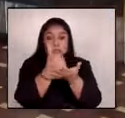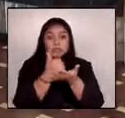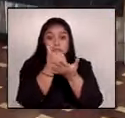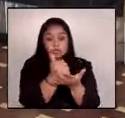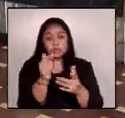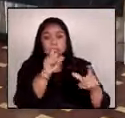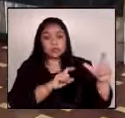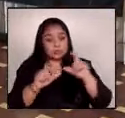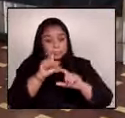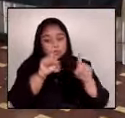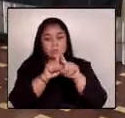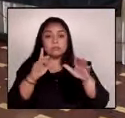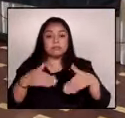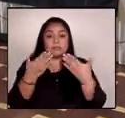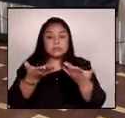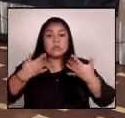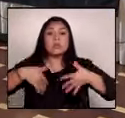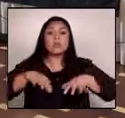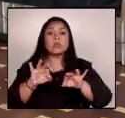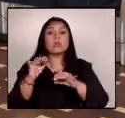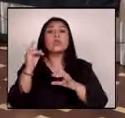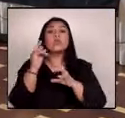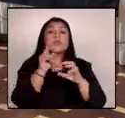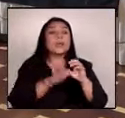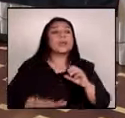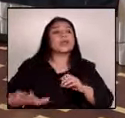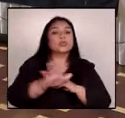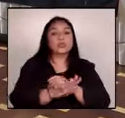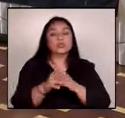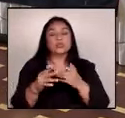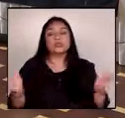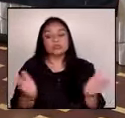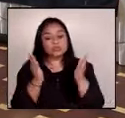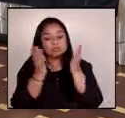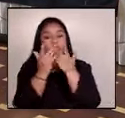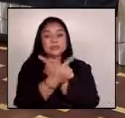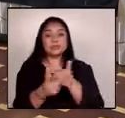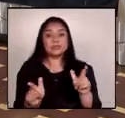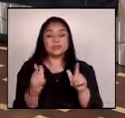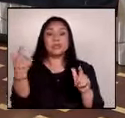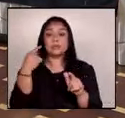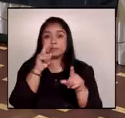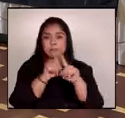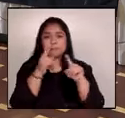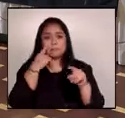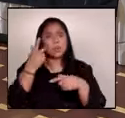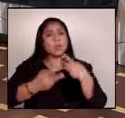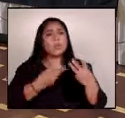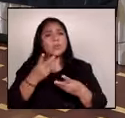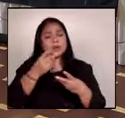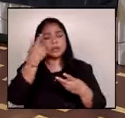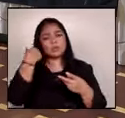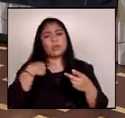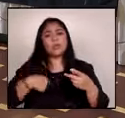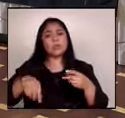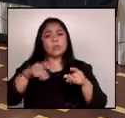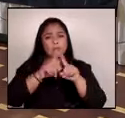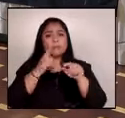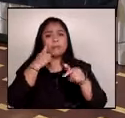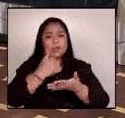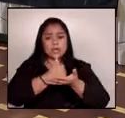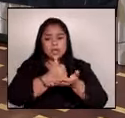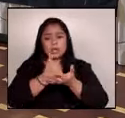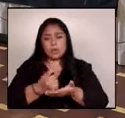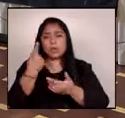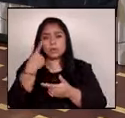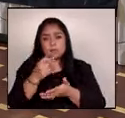oportunidades universales de prosperidad y libertad en el marco de un mercado que funciona en beneficio del bien